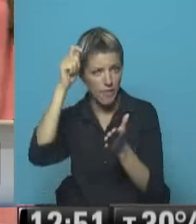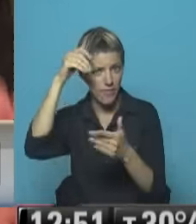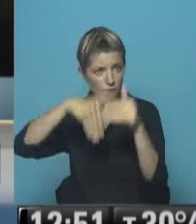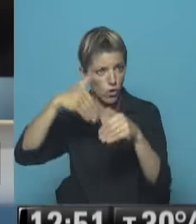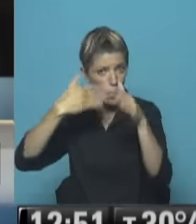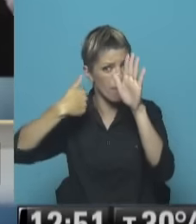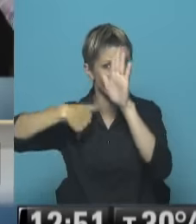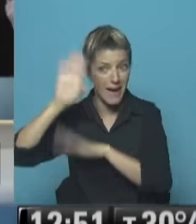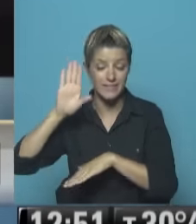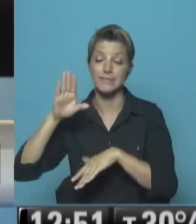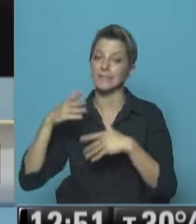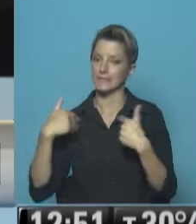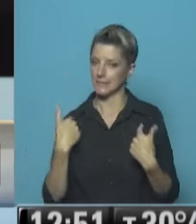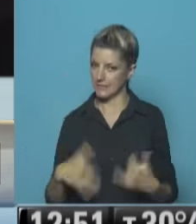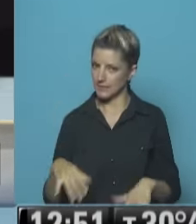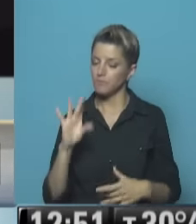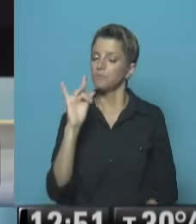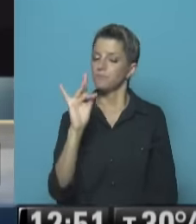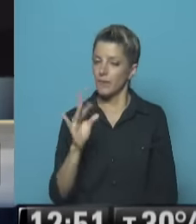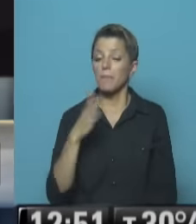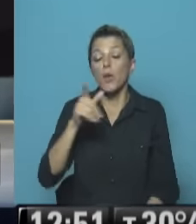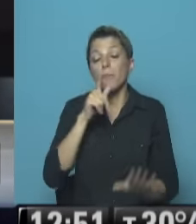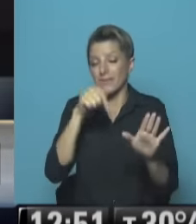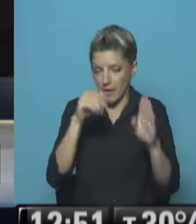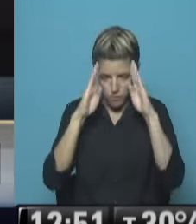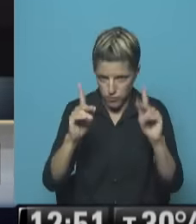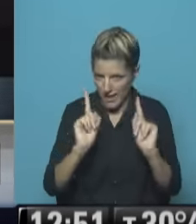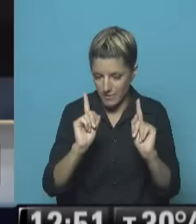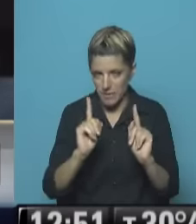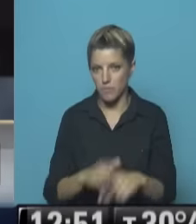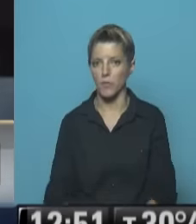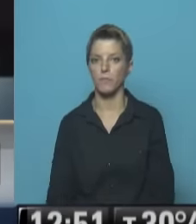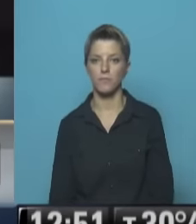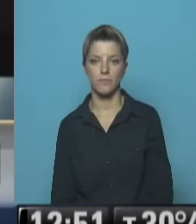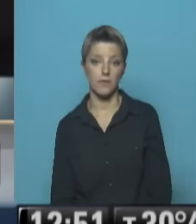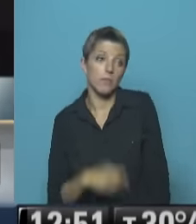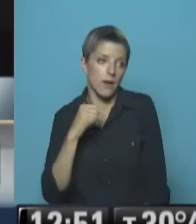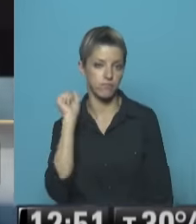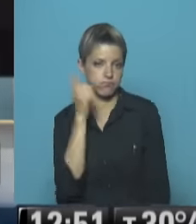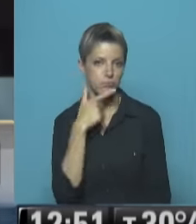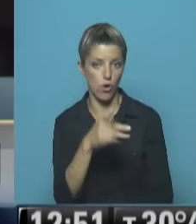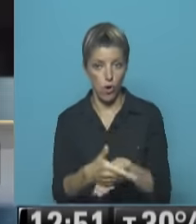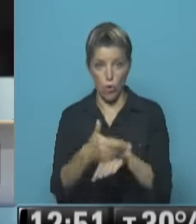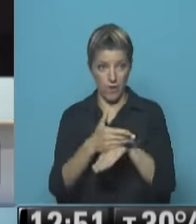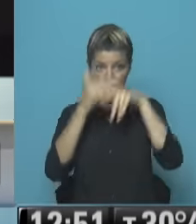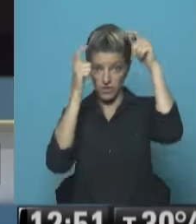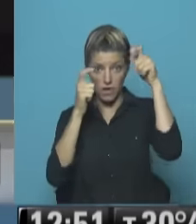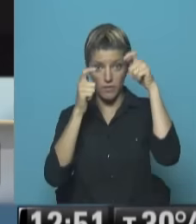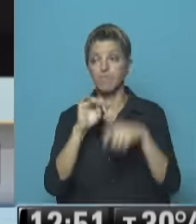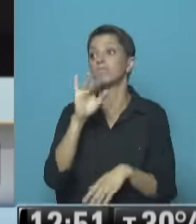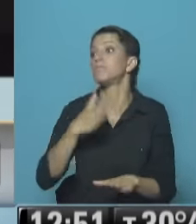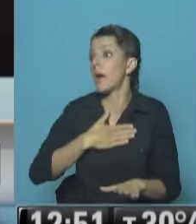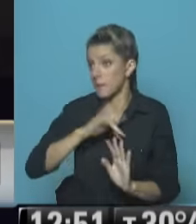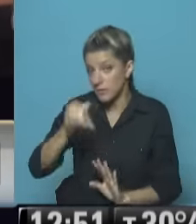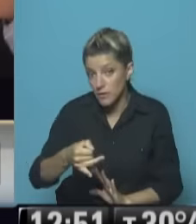Es complicado Yo creo que igual Van a ir por ellos No me quiero adelantar Se tomarán el lance Como hicieron con Bo Chávez Yo creo que sí Pero